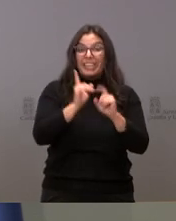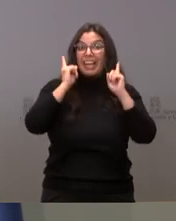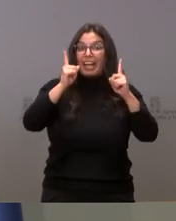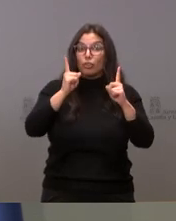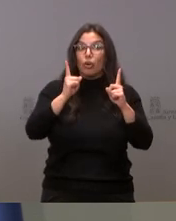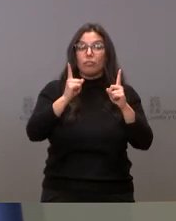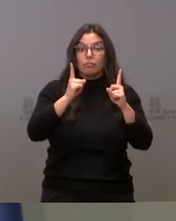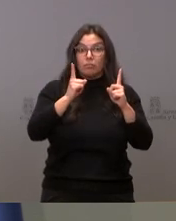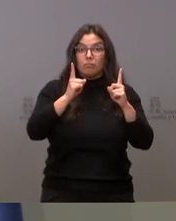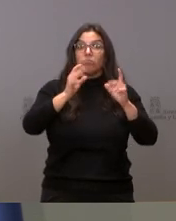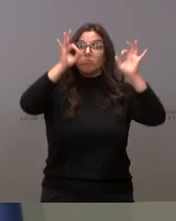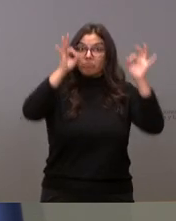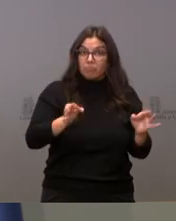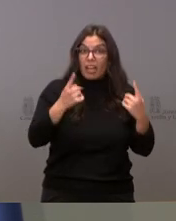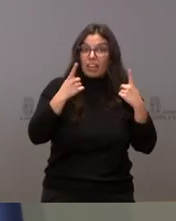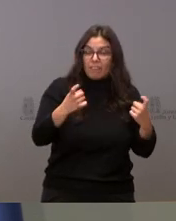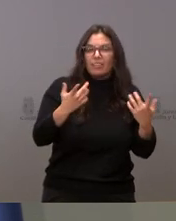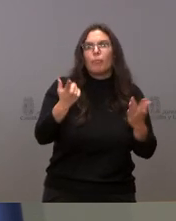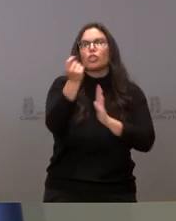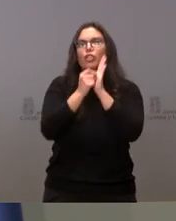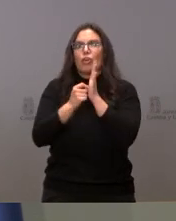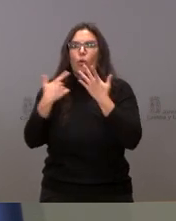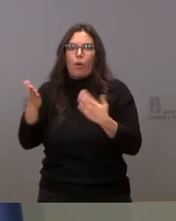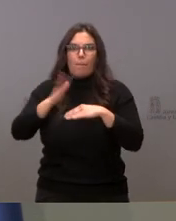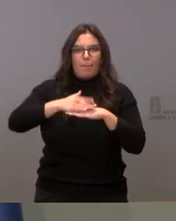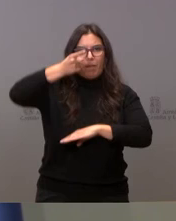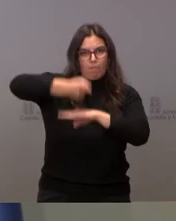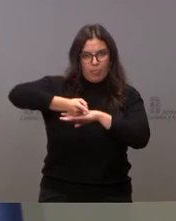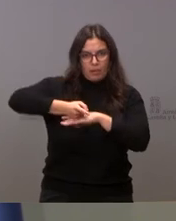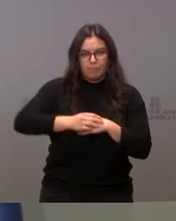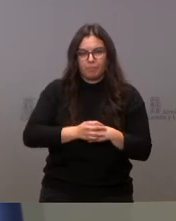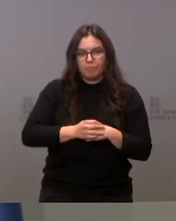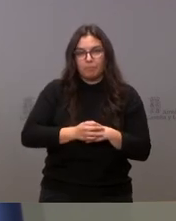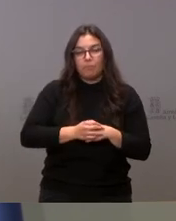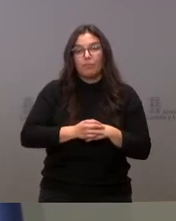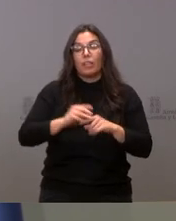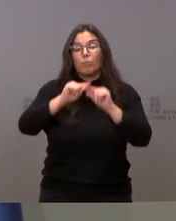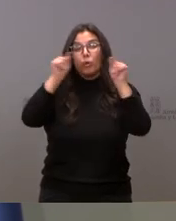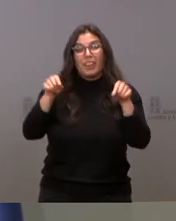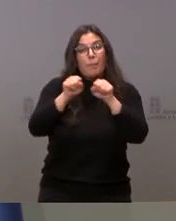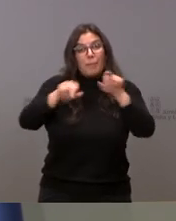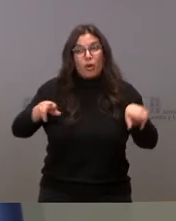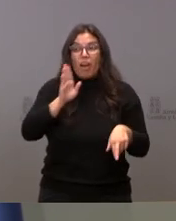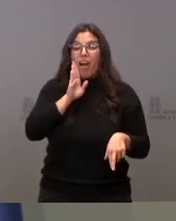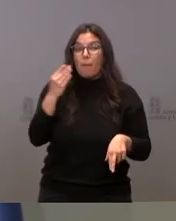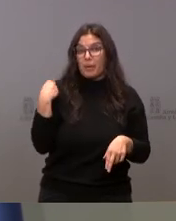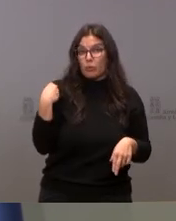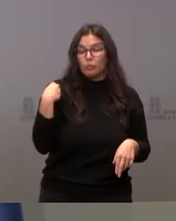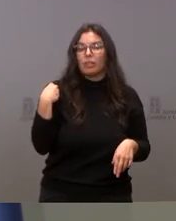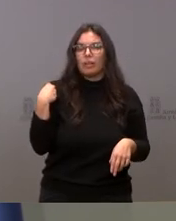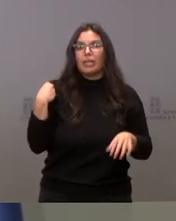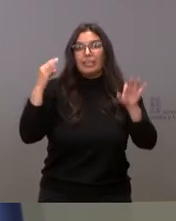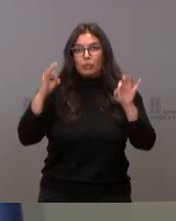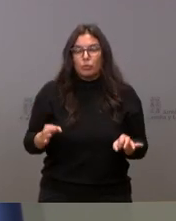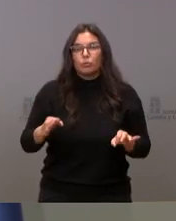ideal adoptar esta medida. Sobre la provincia que estaba peor, sí, que me han preguntado antes en este